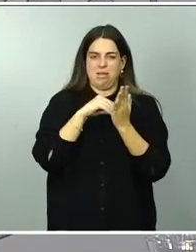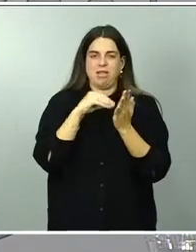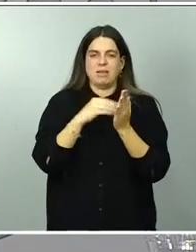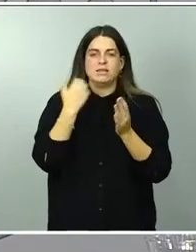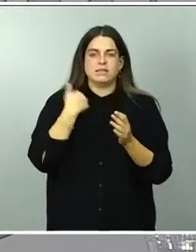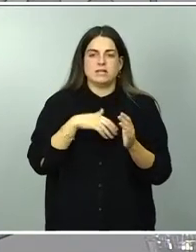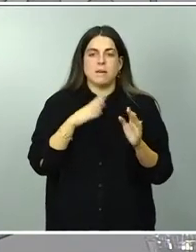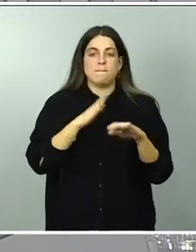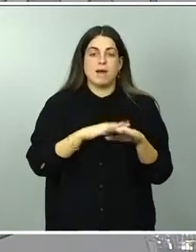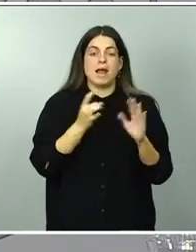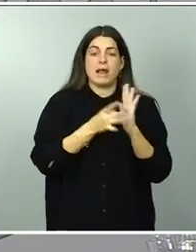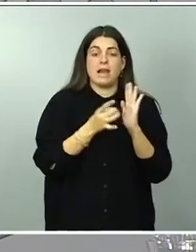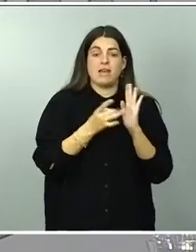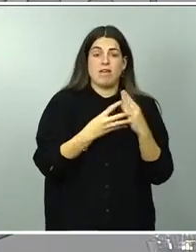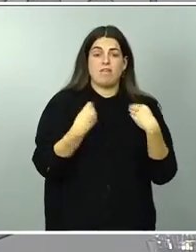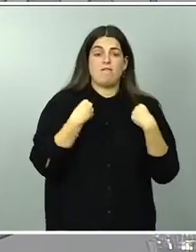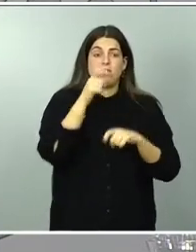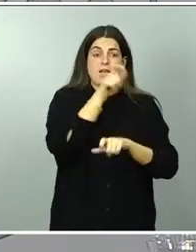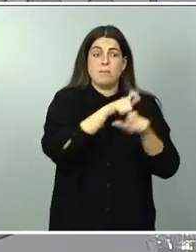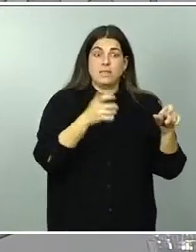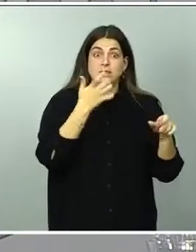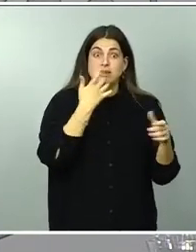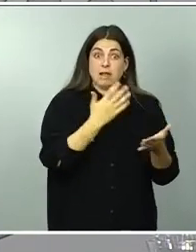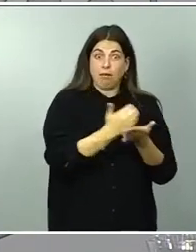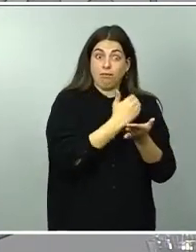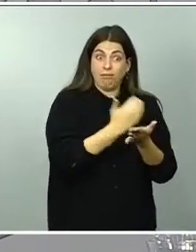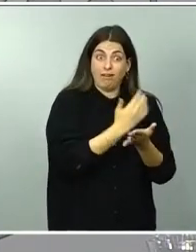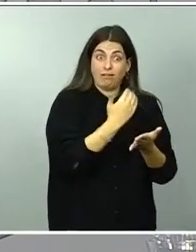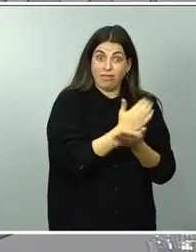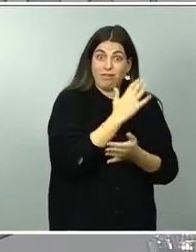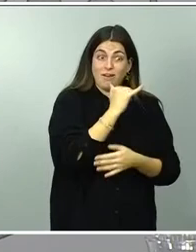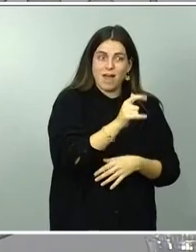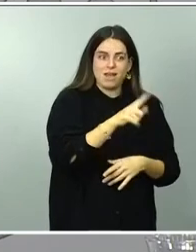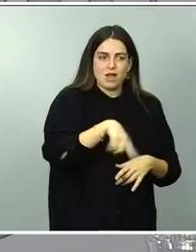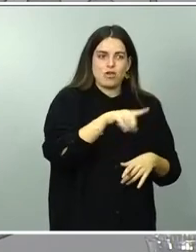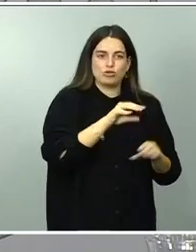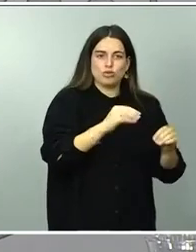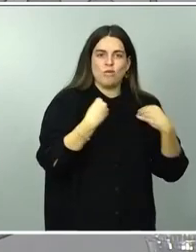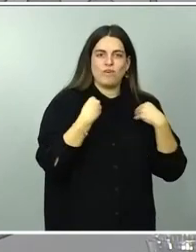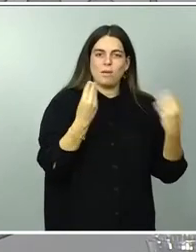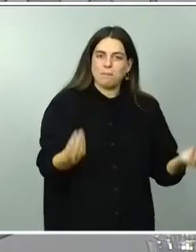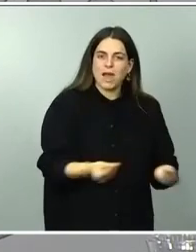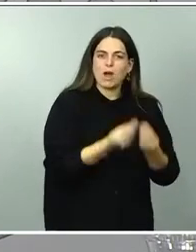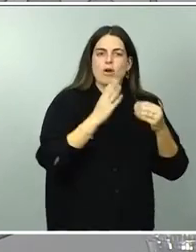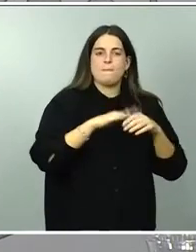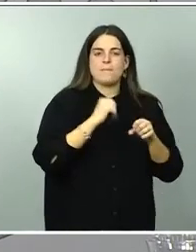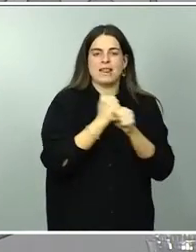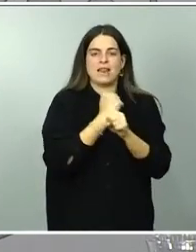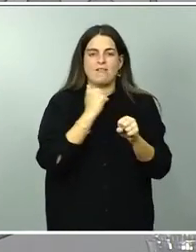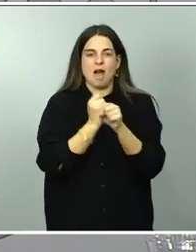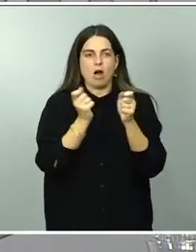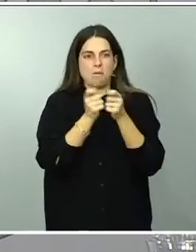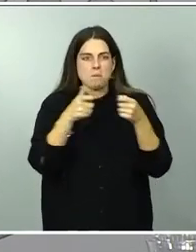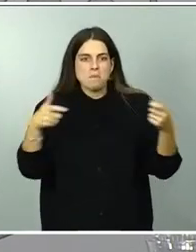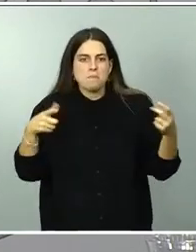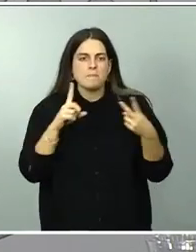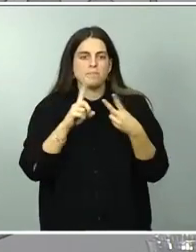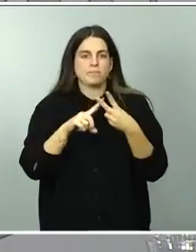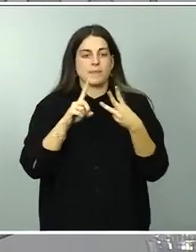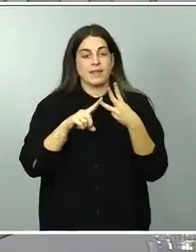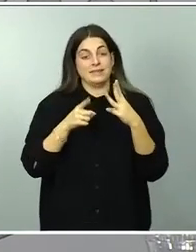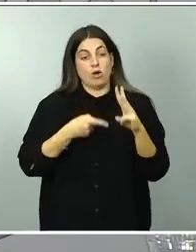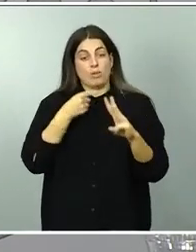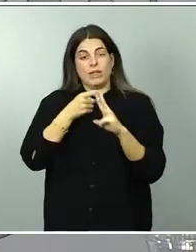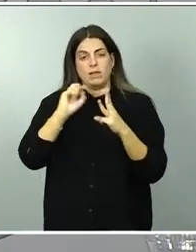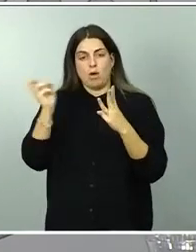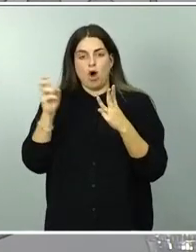de vida de las personas que se benefician del mismo, pero también facilita la creación de empleo y un tercer objetivo nada menor,